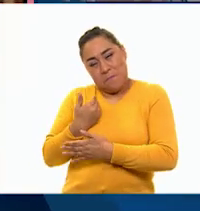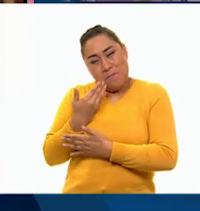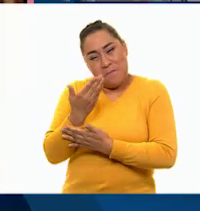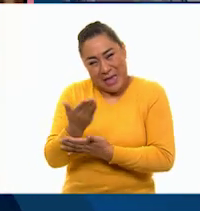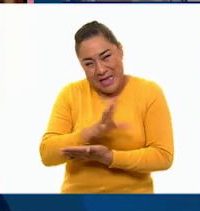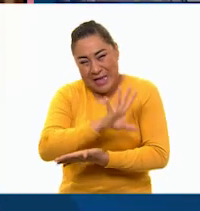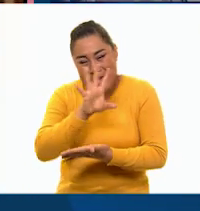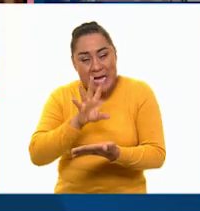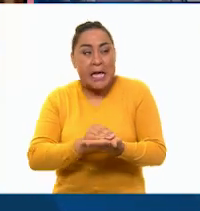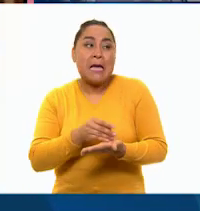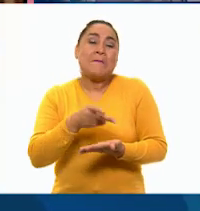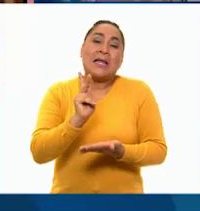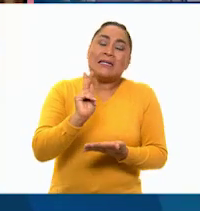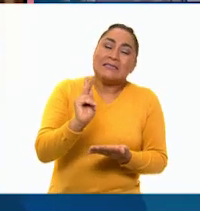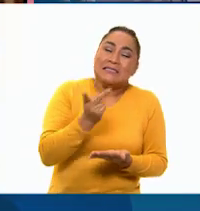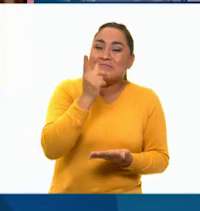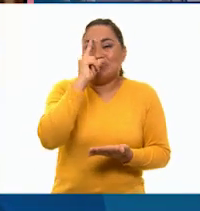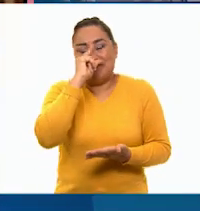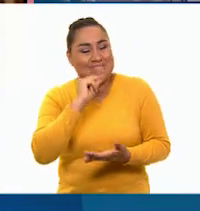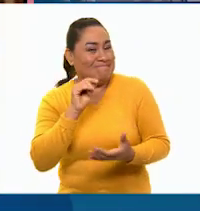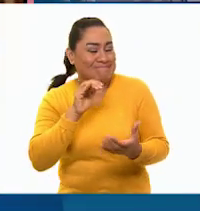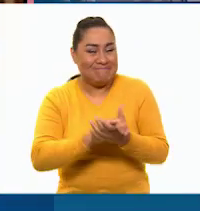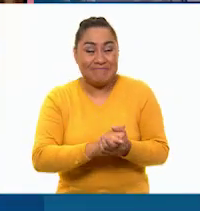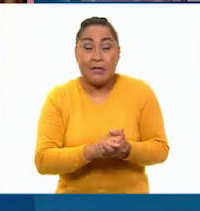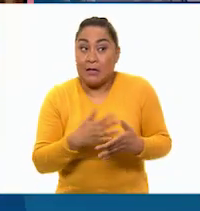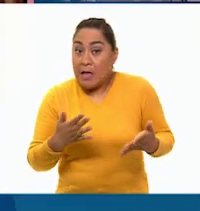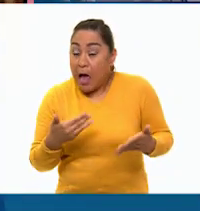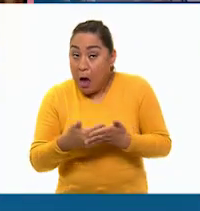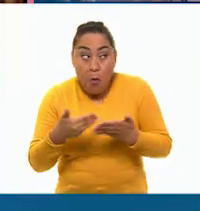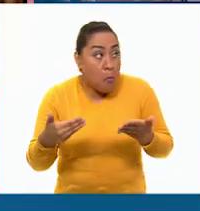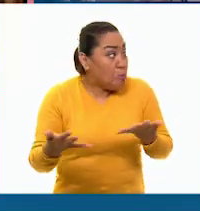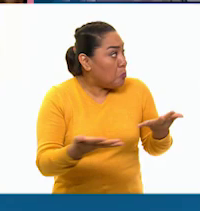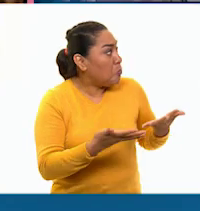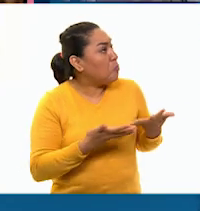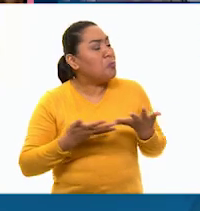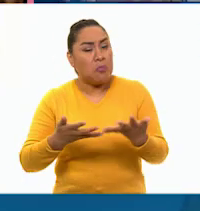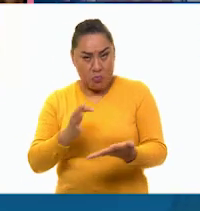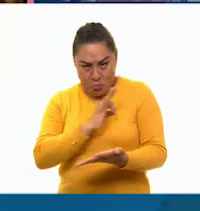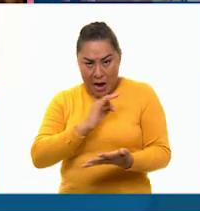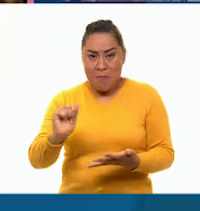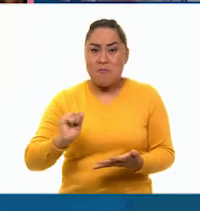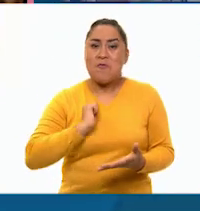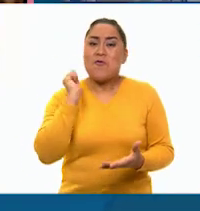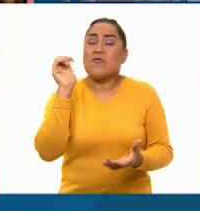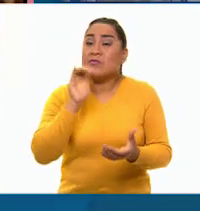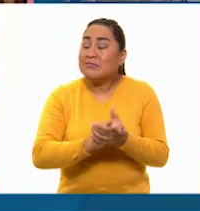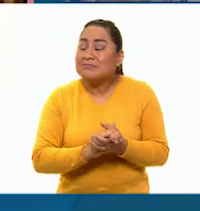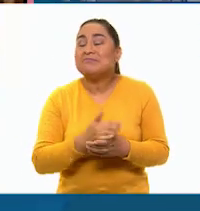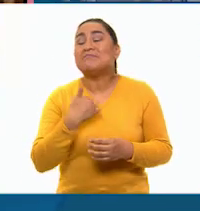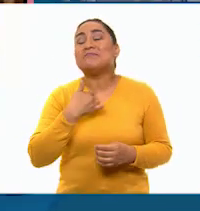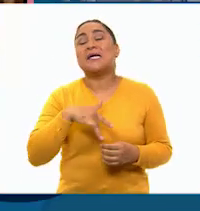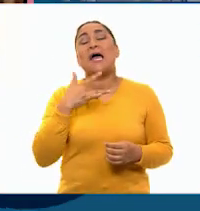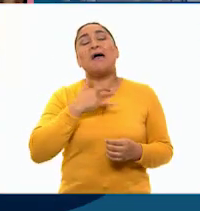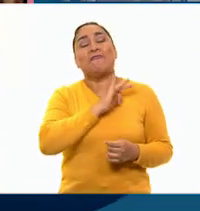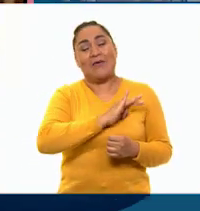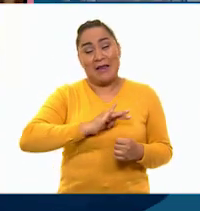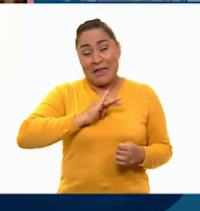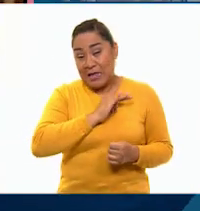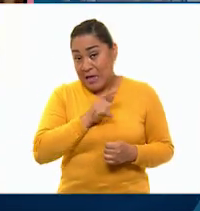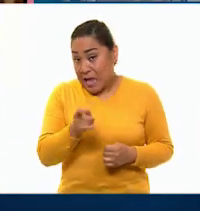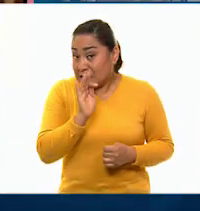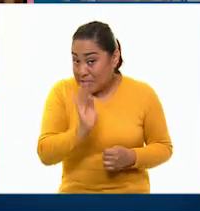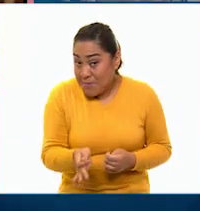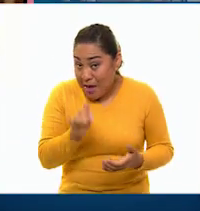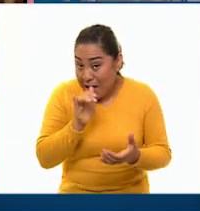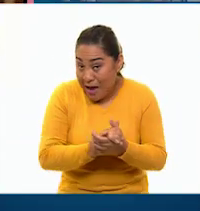diversos motivos pues no pudimos hacerlo. Pero ahora no hay nada que nos lo impida. Me harías muy feliz si aceptas